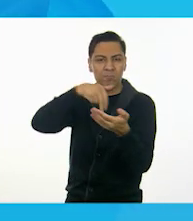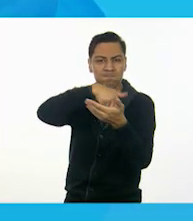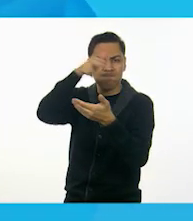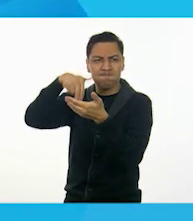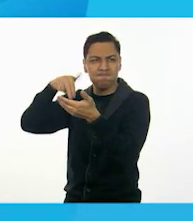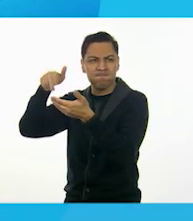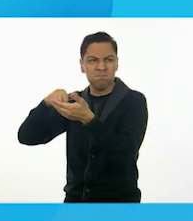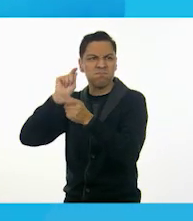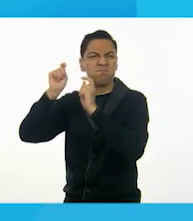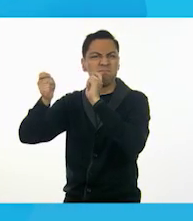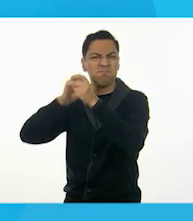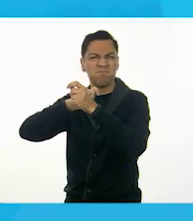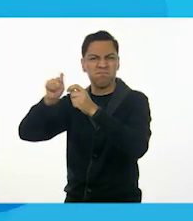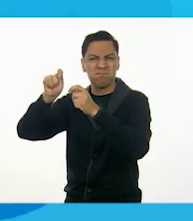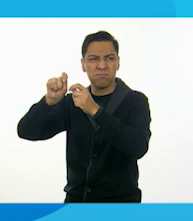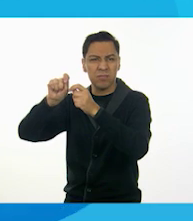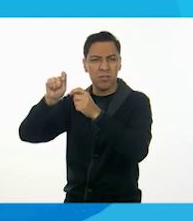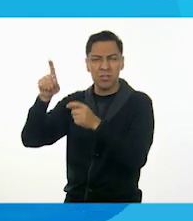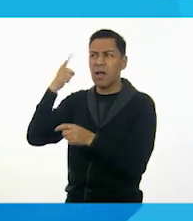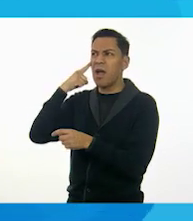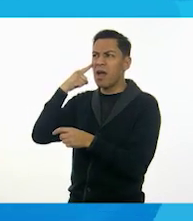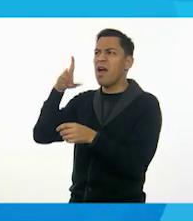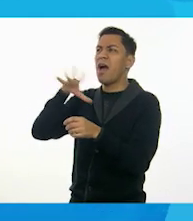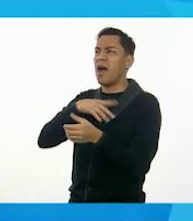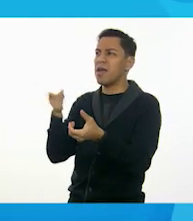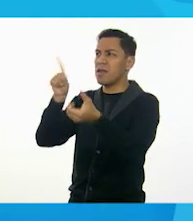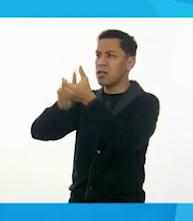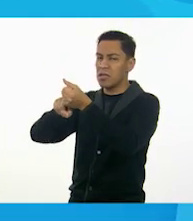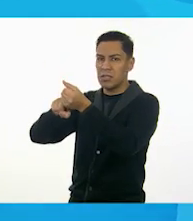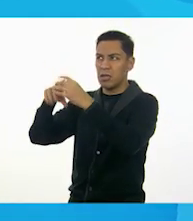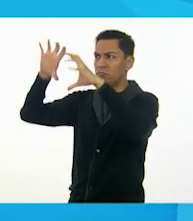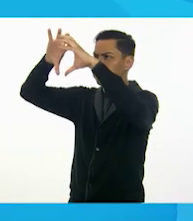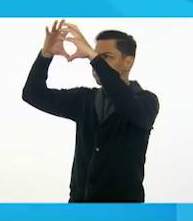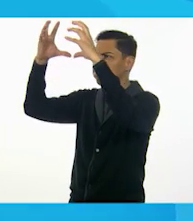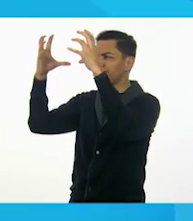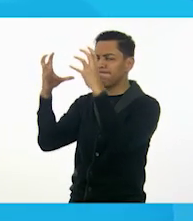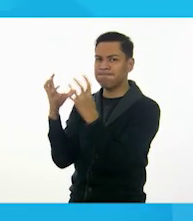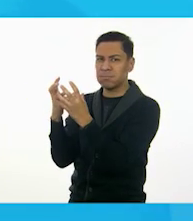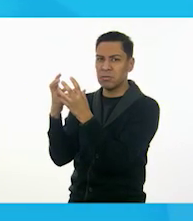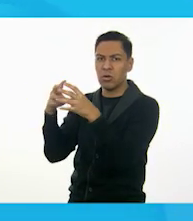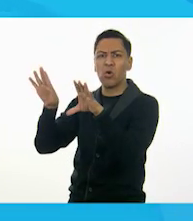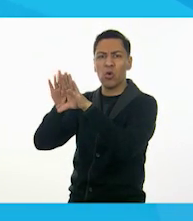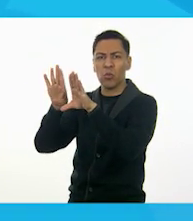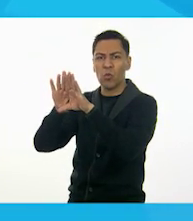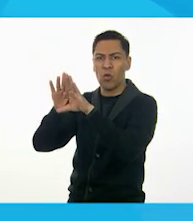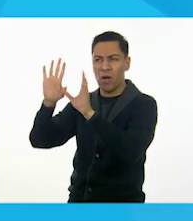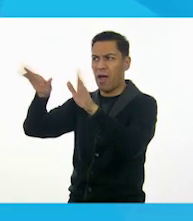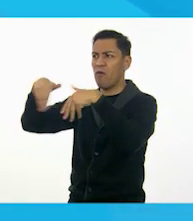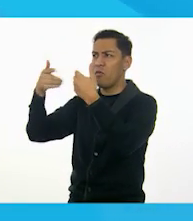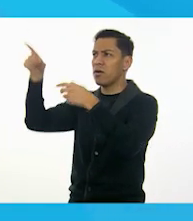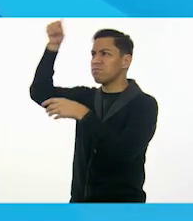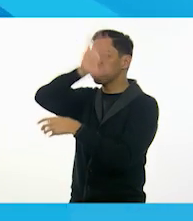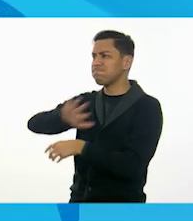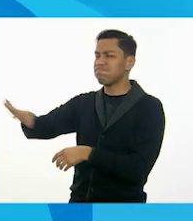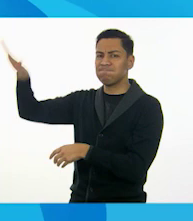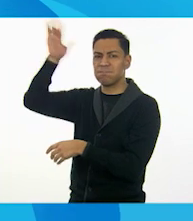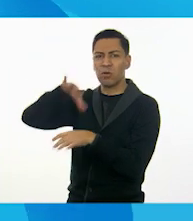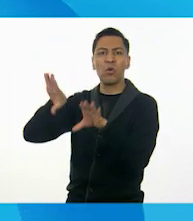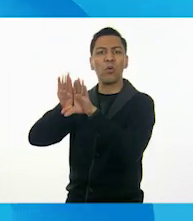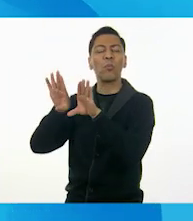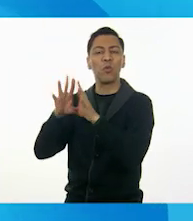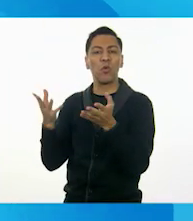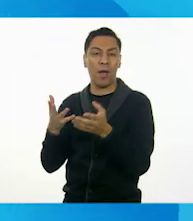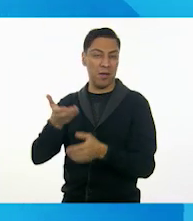qué, Erick? ¿Qué sale en esta piñata en especial? Están saliendo. A diferencia de los cumpleaños, ¿en esta qué sale? En esta piñata, por nuestras